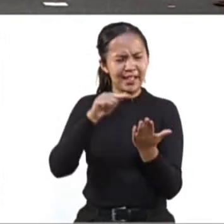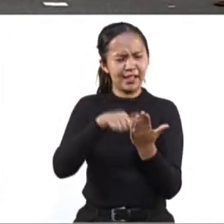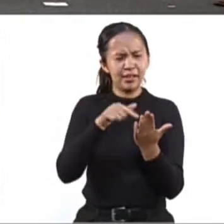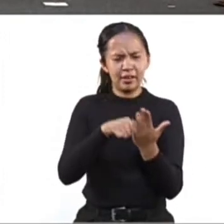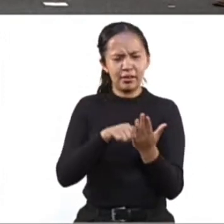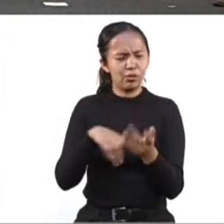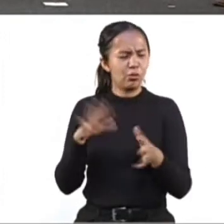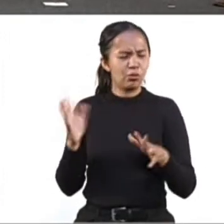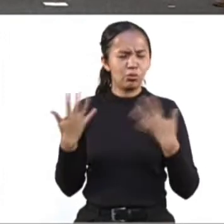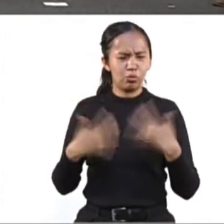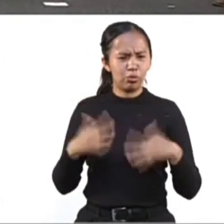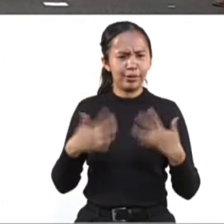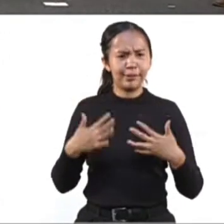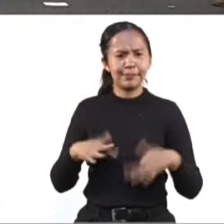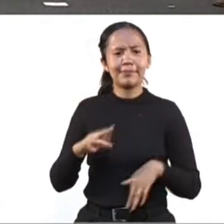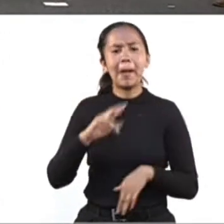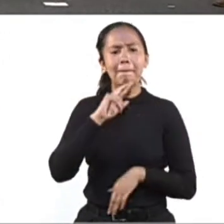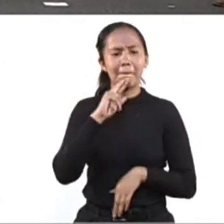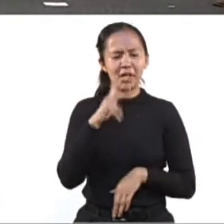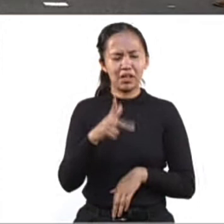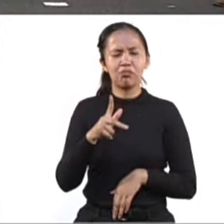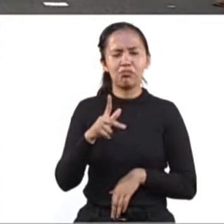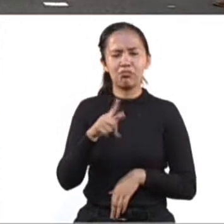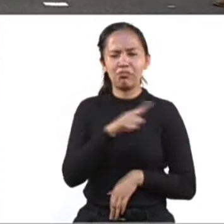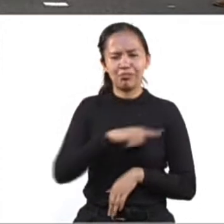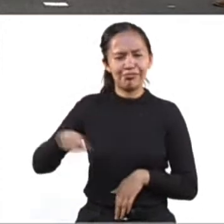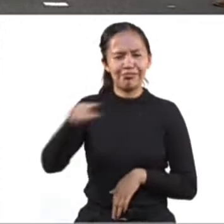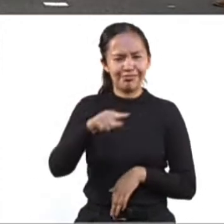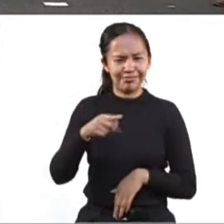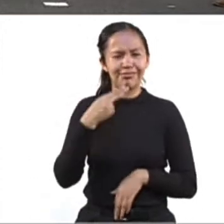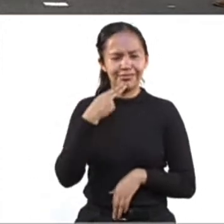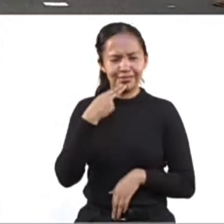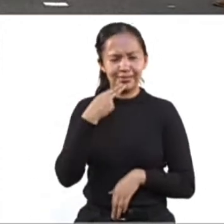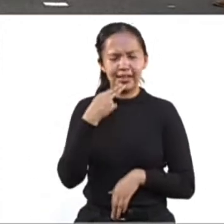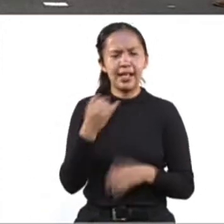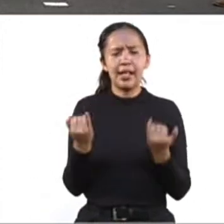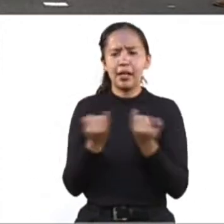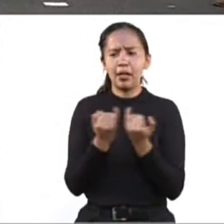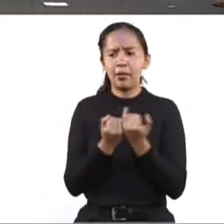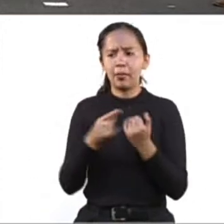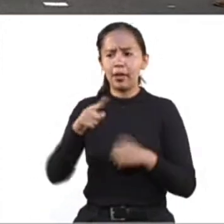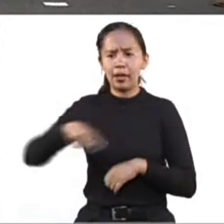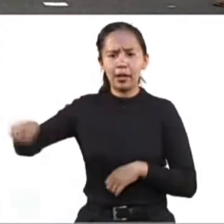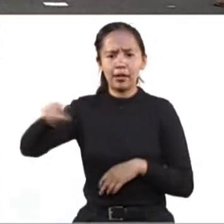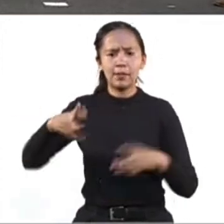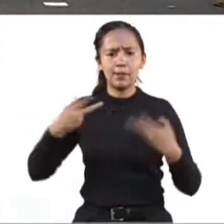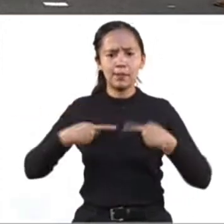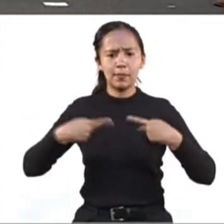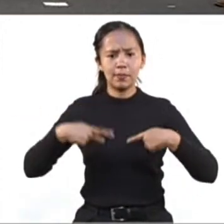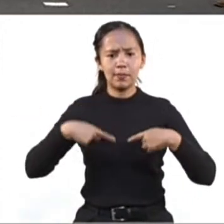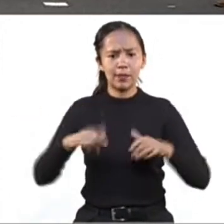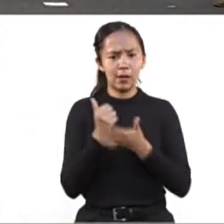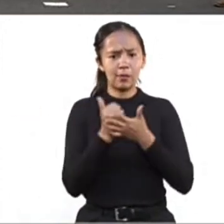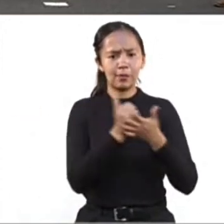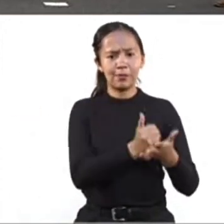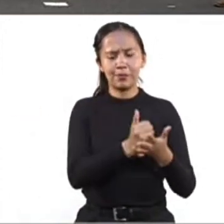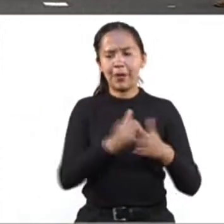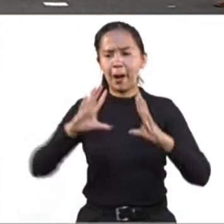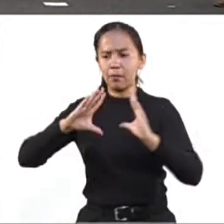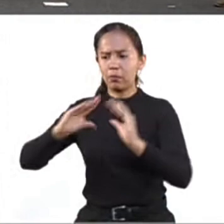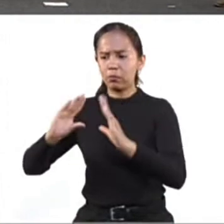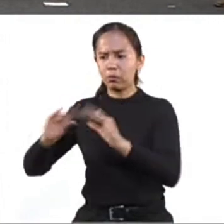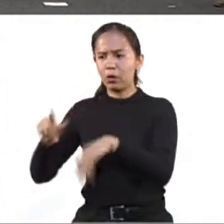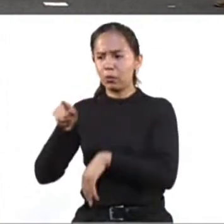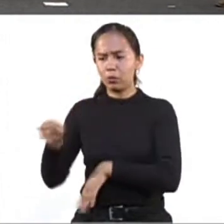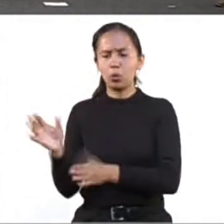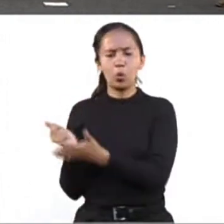poder brindar un mejor servicio. También capacitamos y reforzamos la capacitación de los operadores